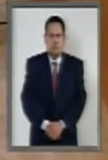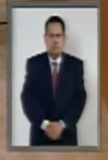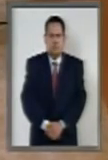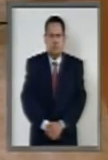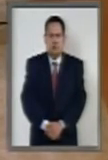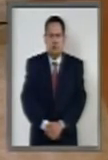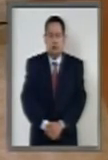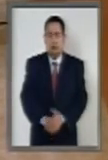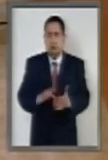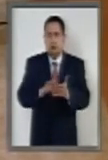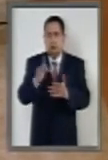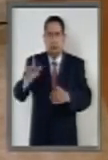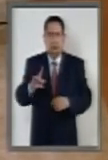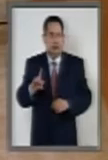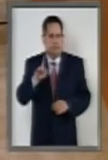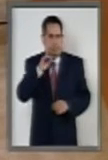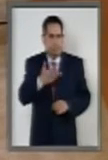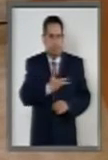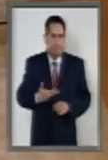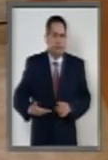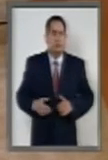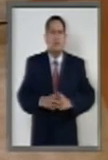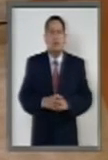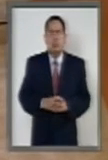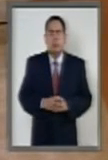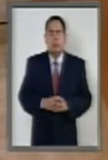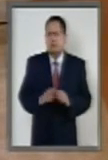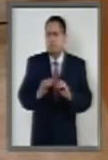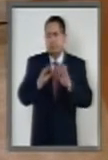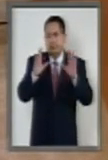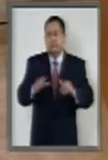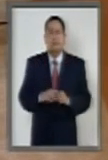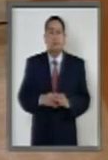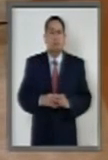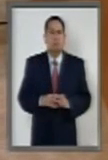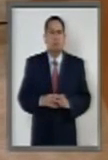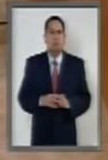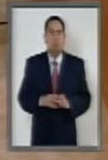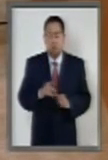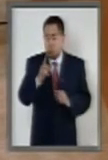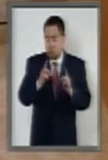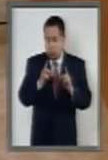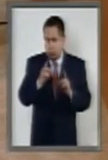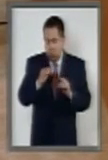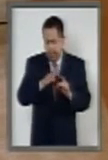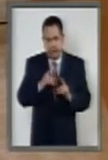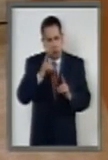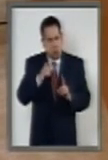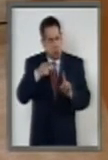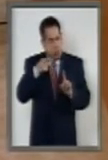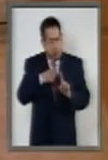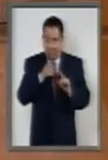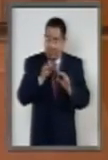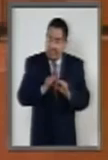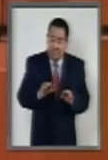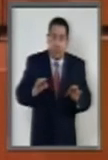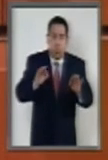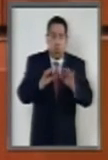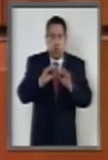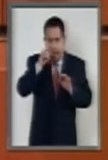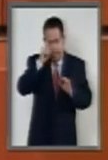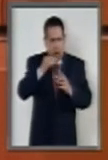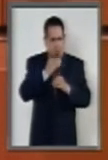Gracias, presidenta. Pues sin lugar a dudas, una de las piezas clave en este